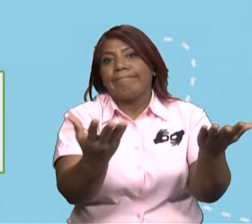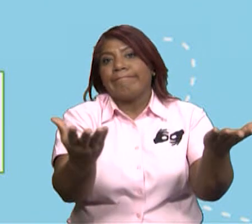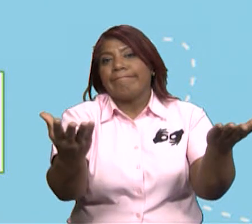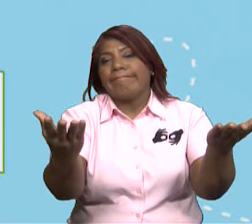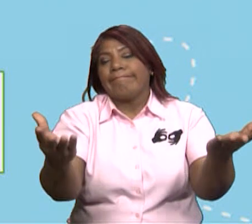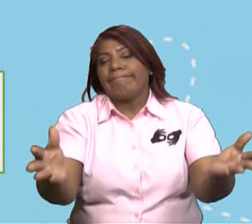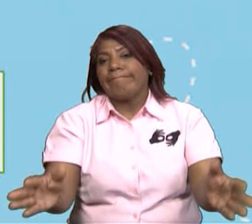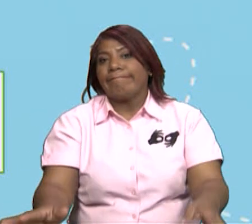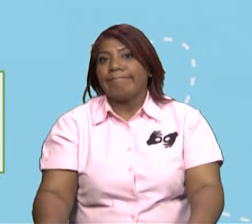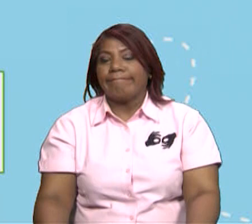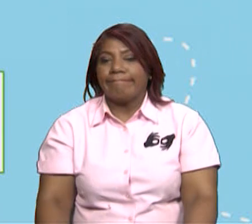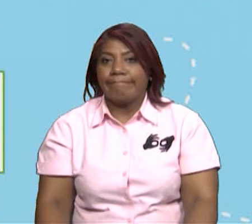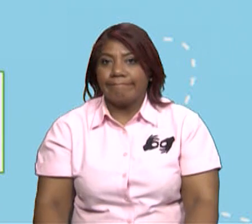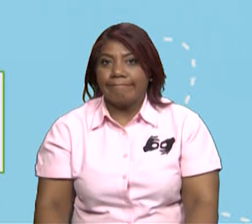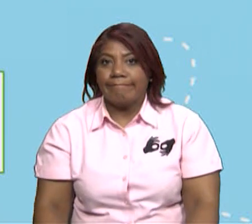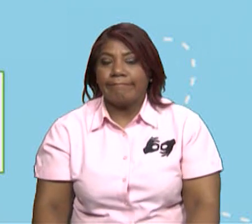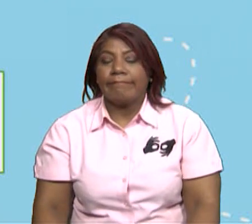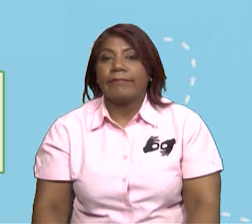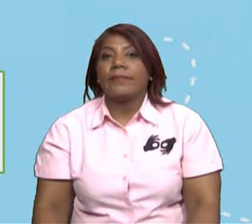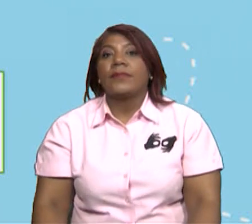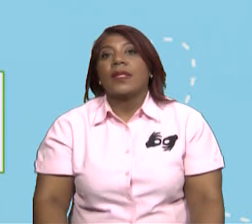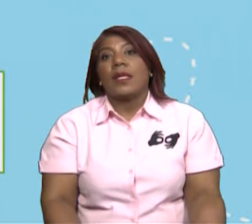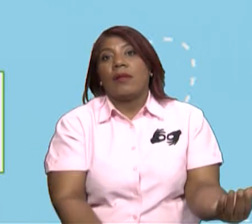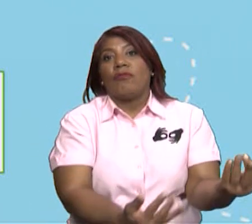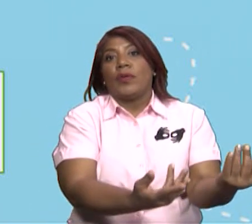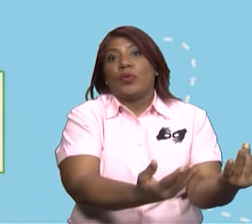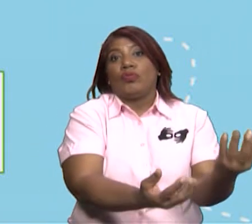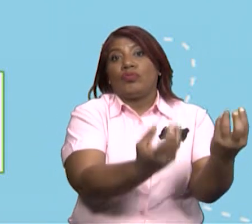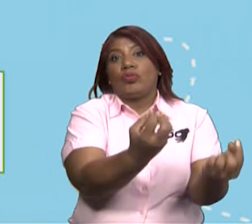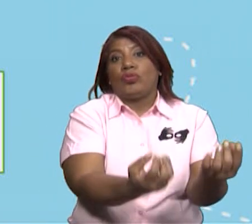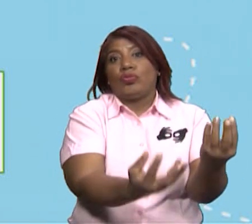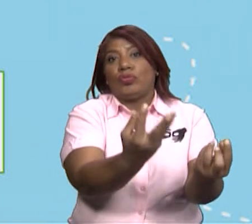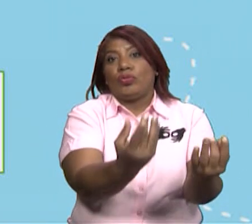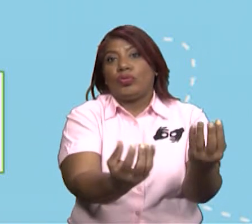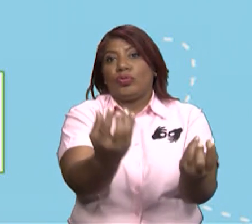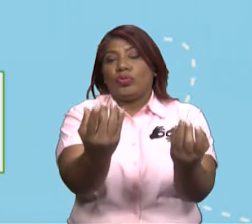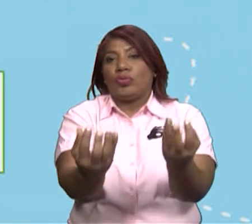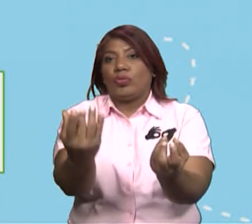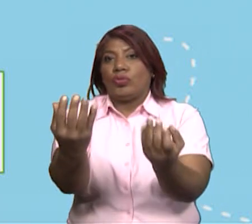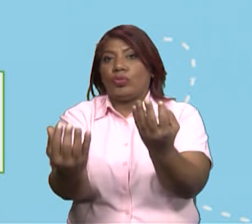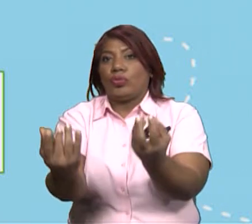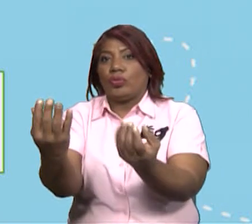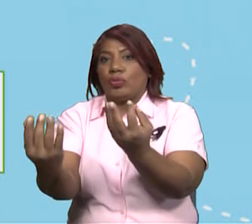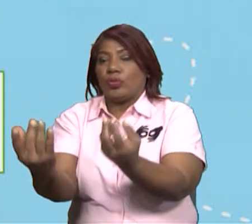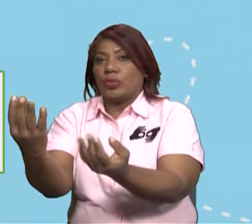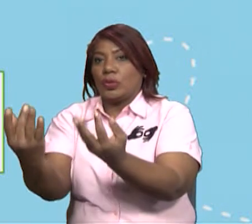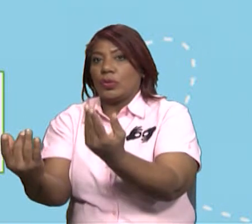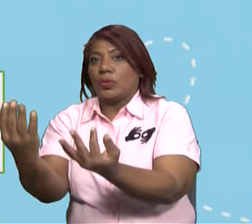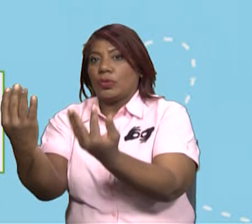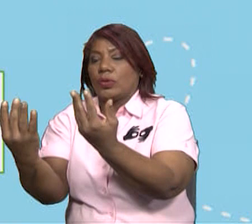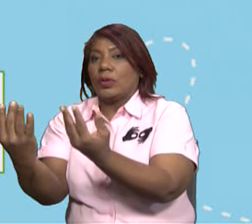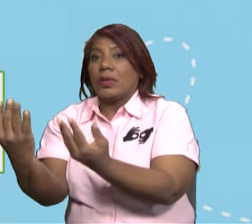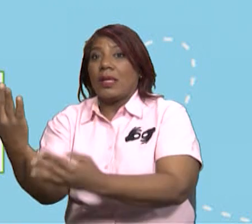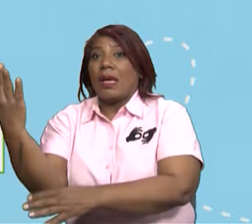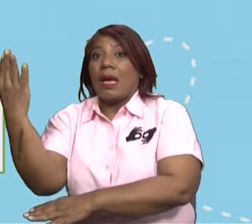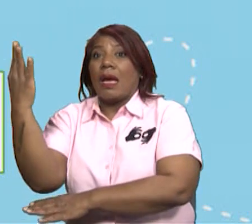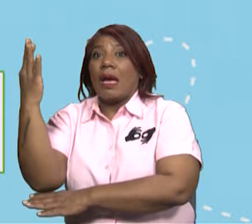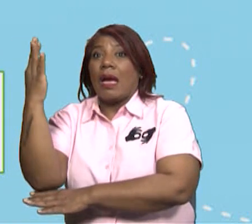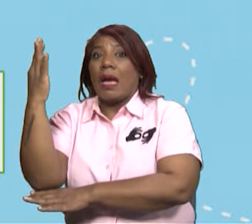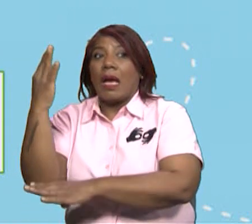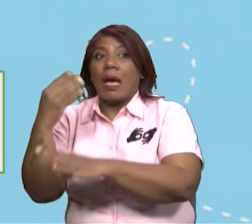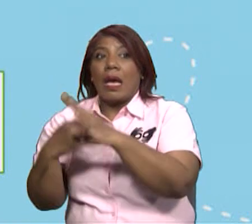bosques. Y la pregunta es, ¿a dónde tú crees que se van a ir todos esos animales que vivían en el bosque?